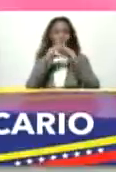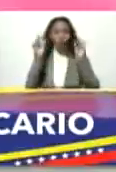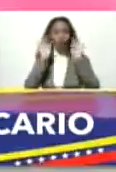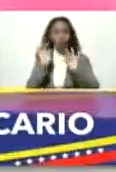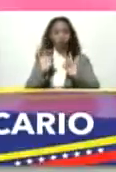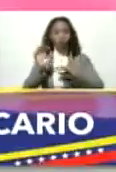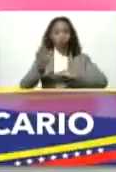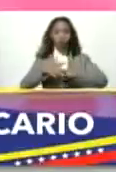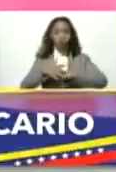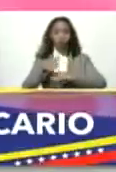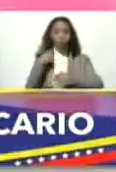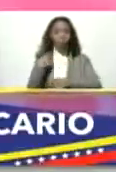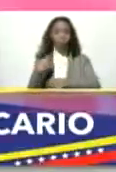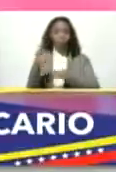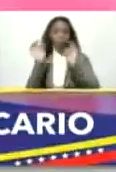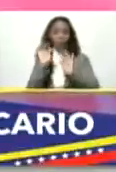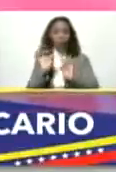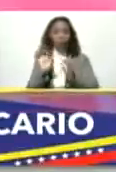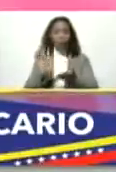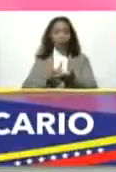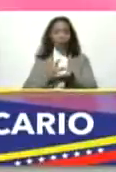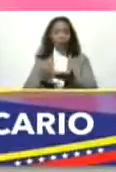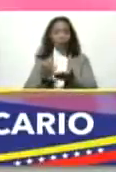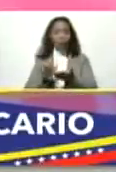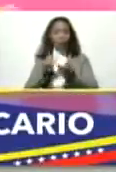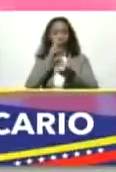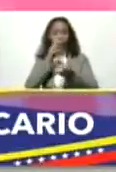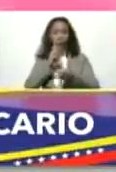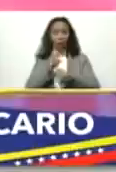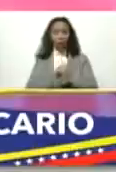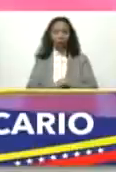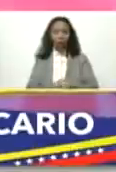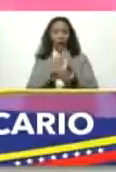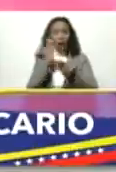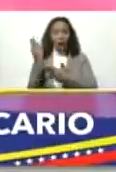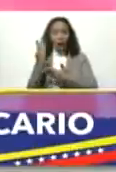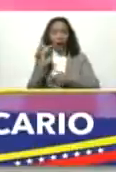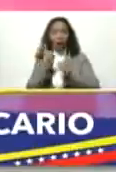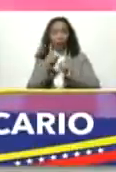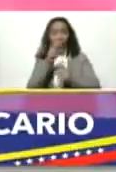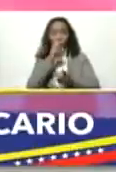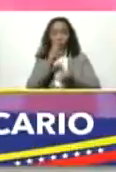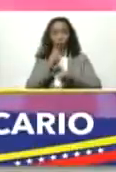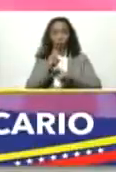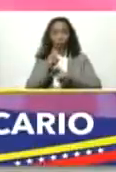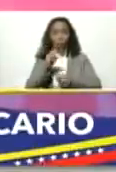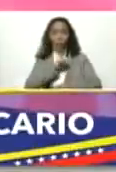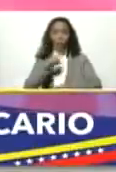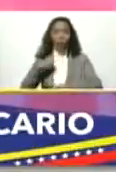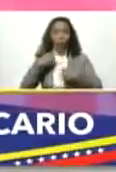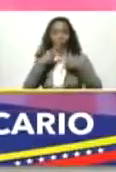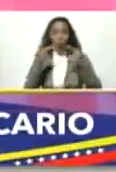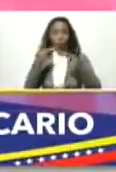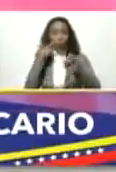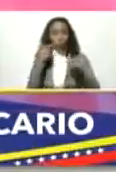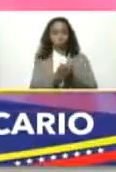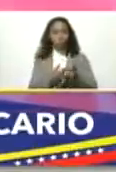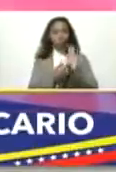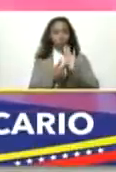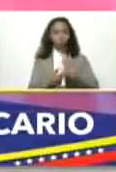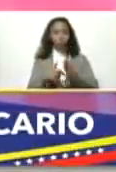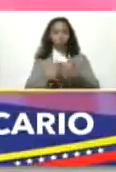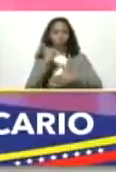electrónicos, de pago, la digitalización de la banca. Hay bancos privados y bancos públicos que presentaron proyectos